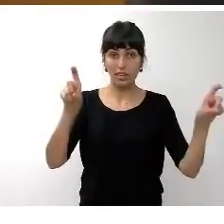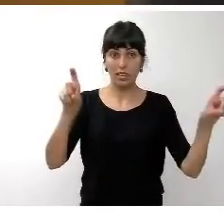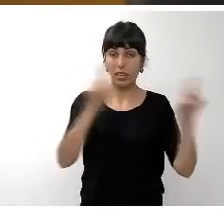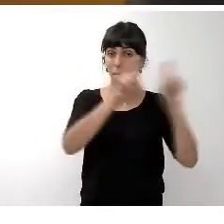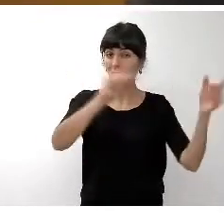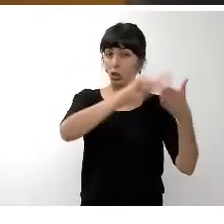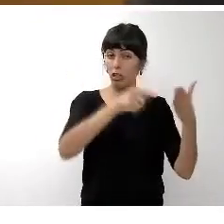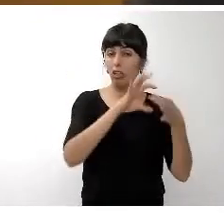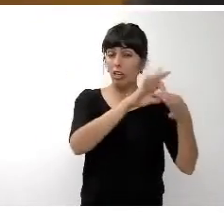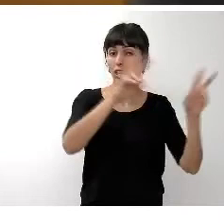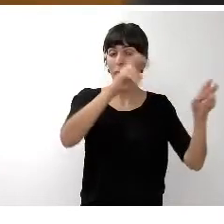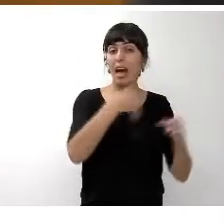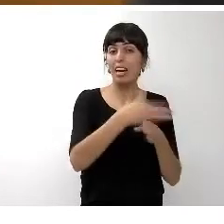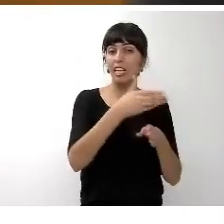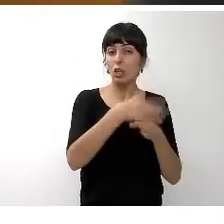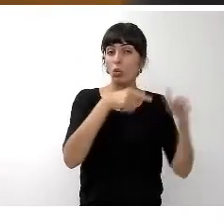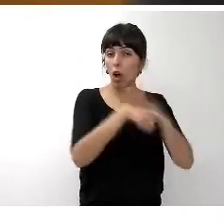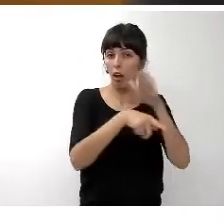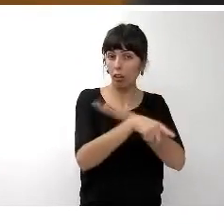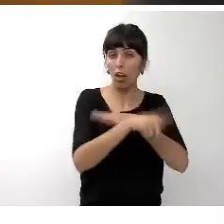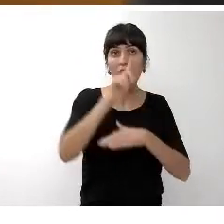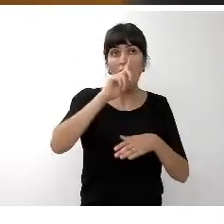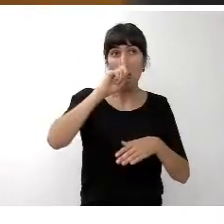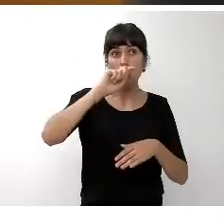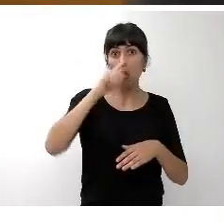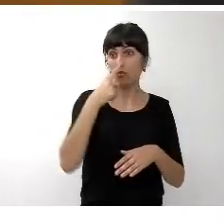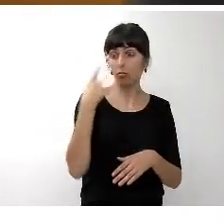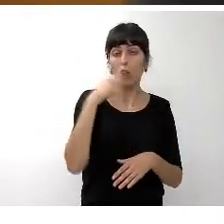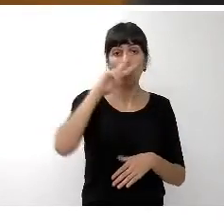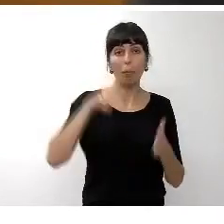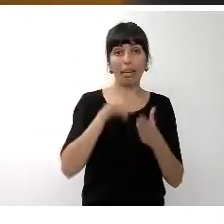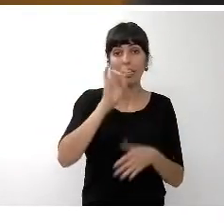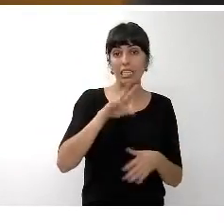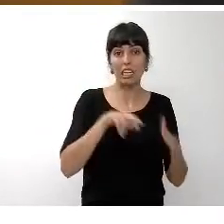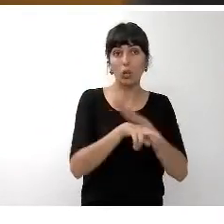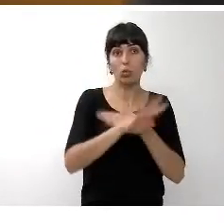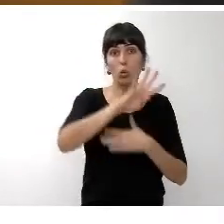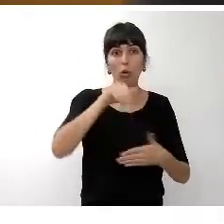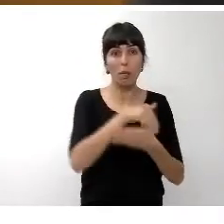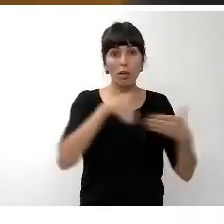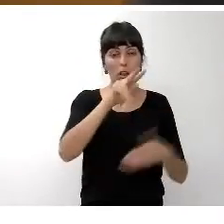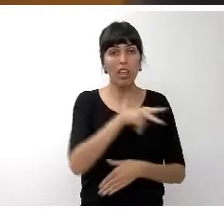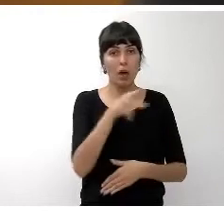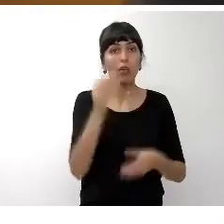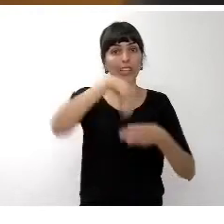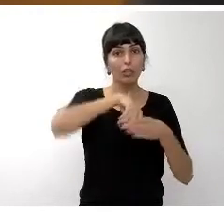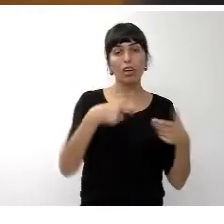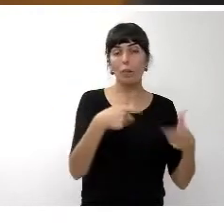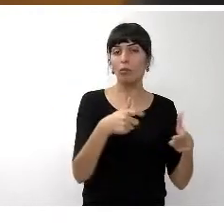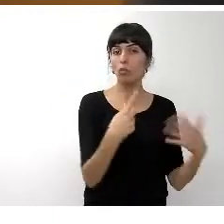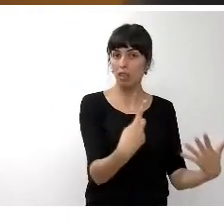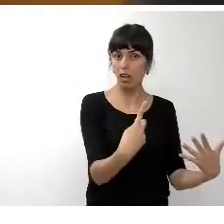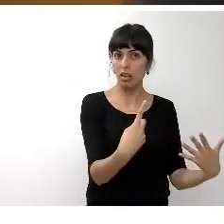todo el tema de residuos en el año 2015 había unos recursos casi por cuatro millones de euros que figuraban en capítulo 6 y que